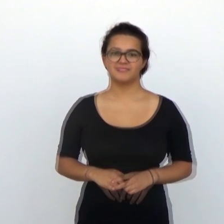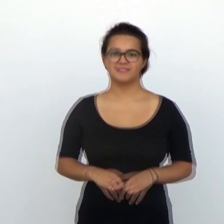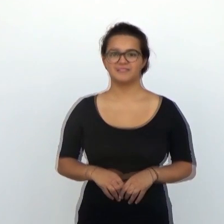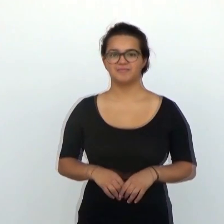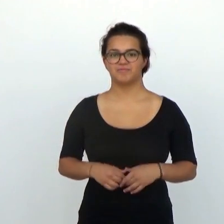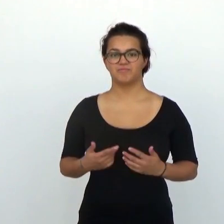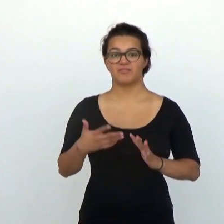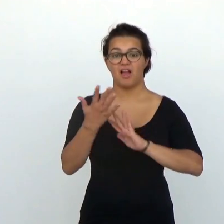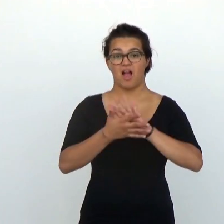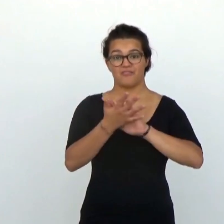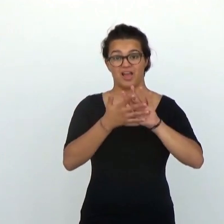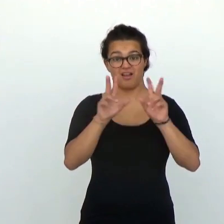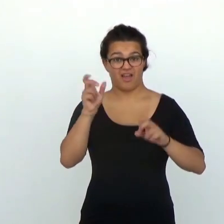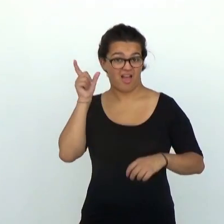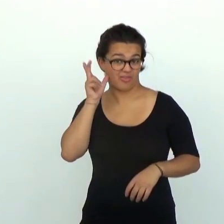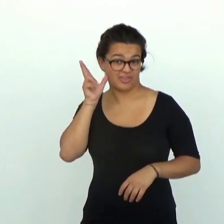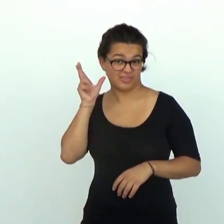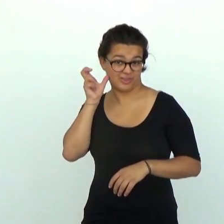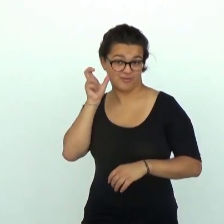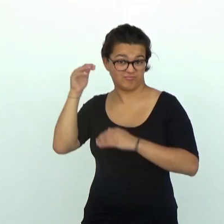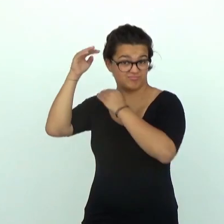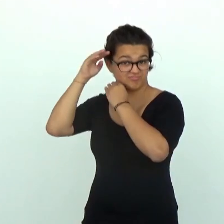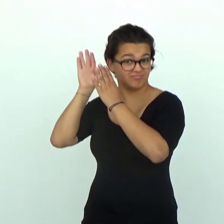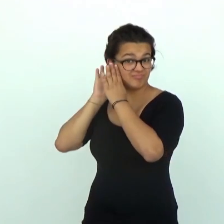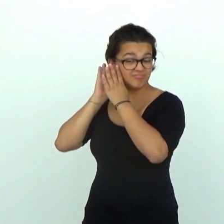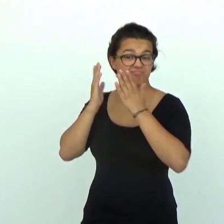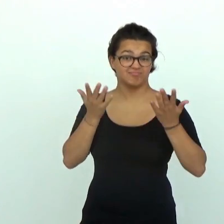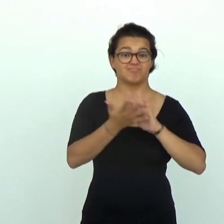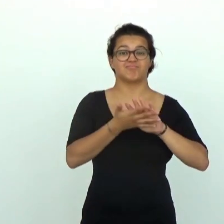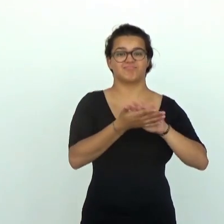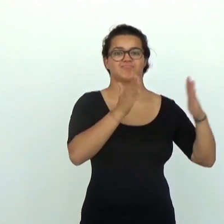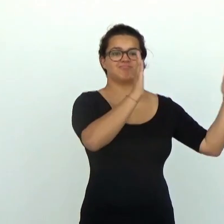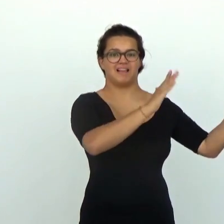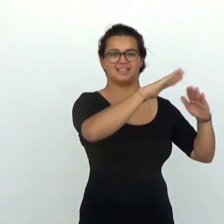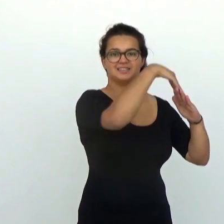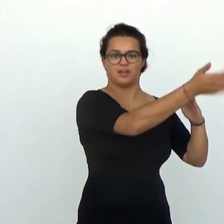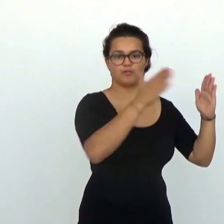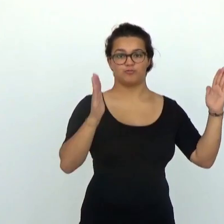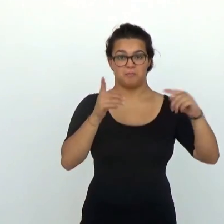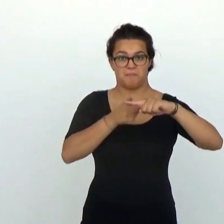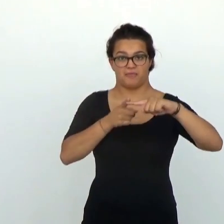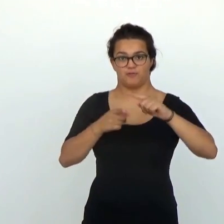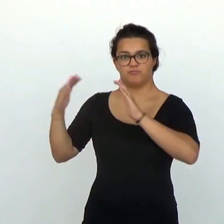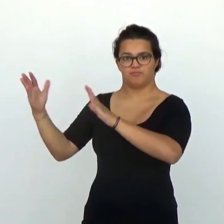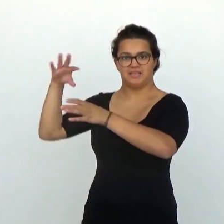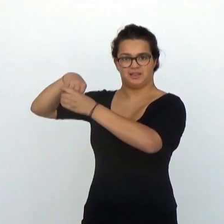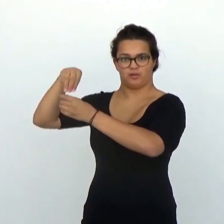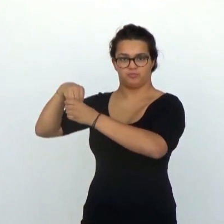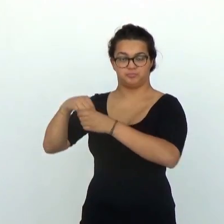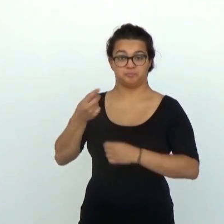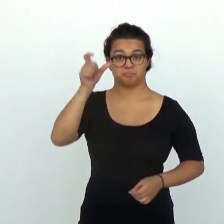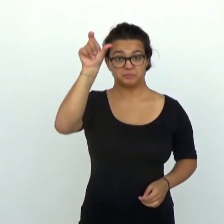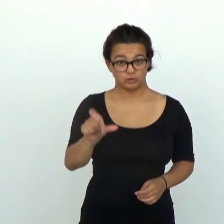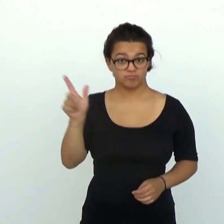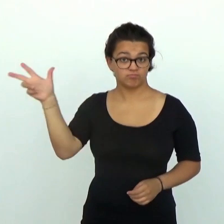Es habitual empezar a hablar de la audición refiriéndose a los oídos externo, medio e interno. Cuando una persona